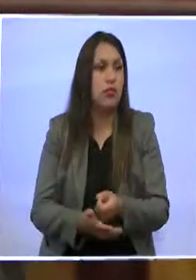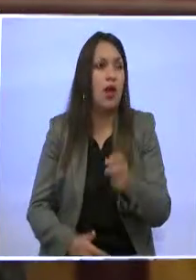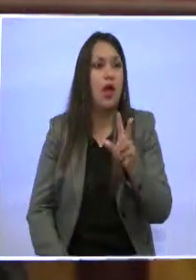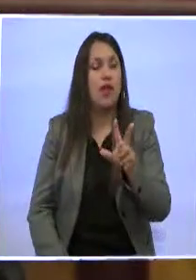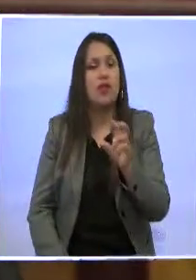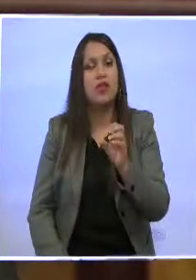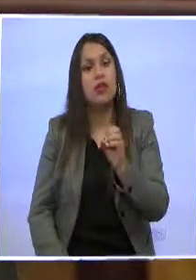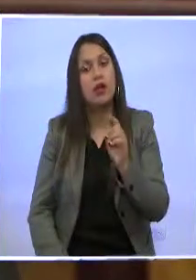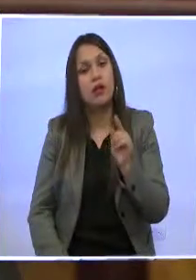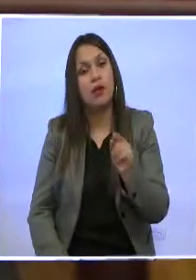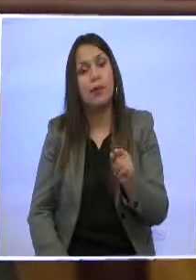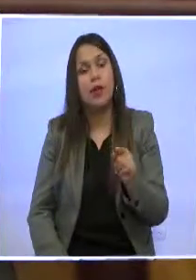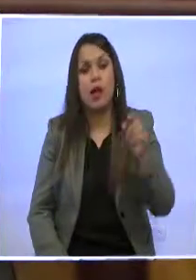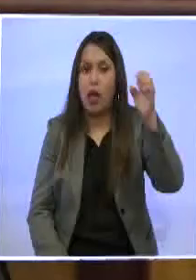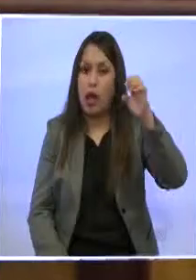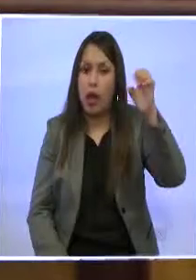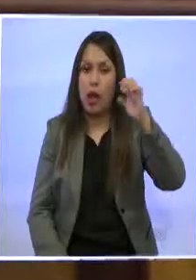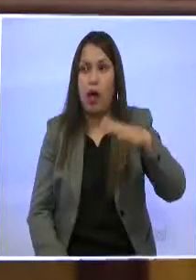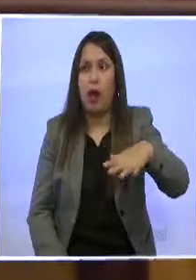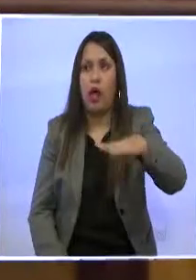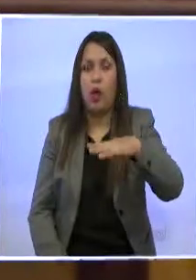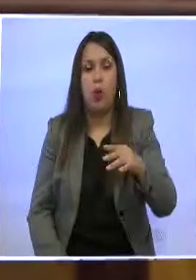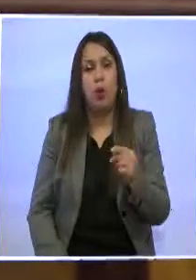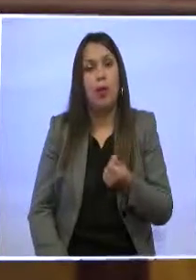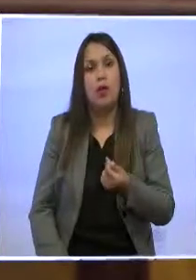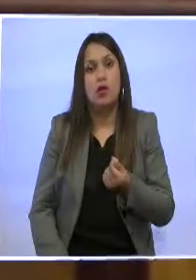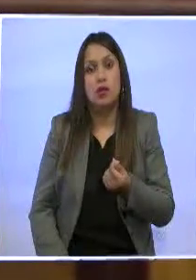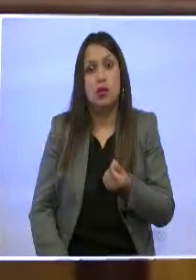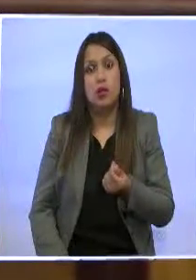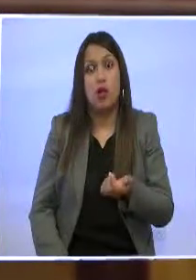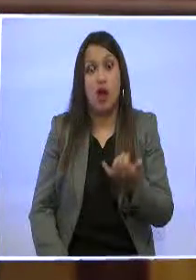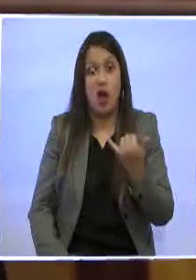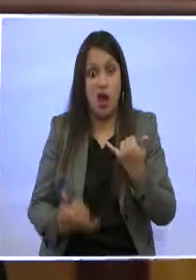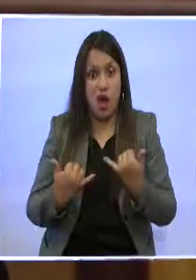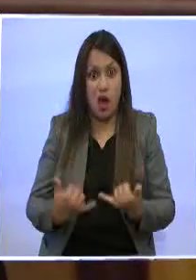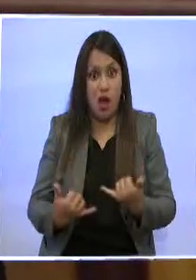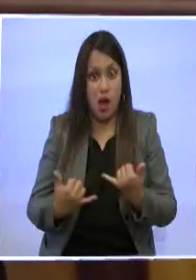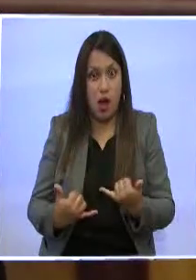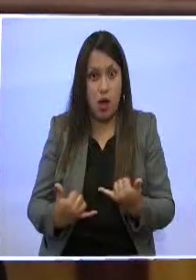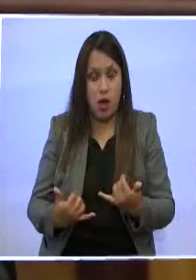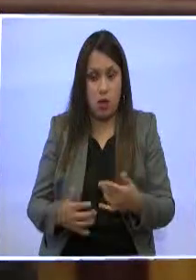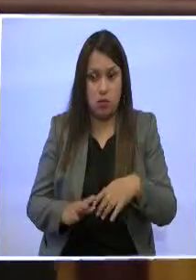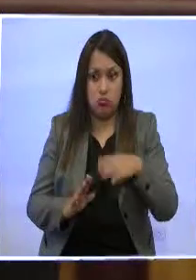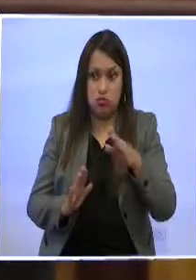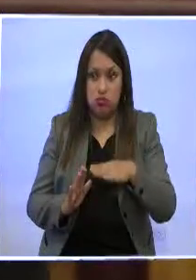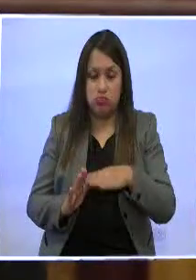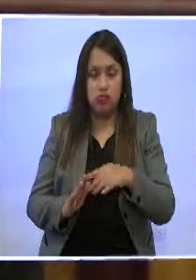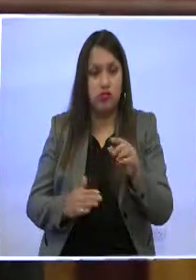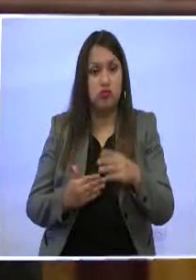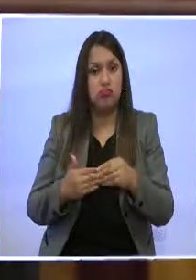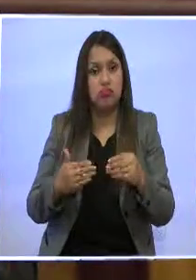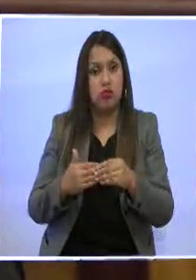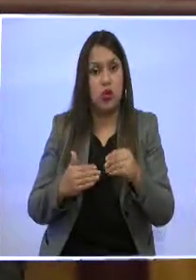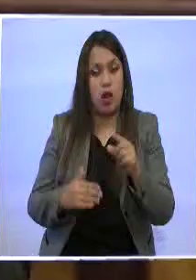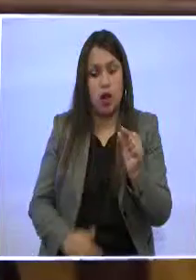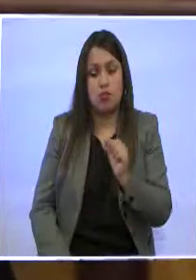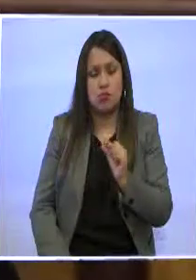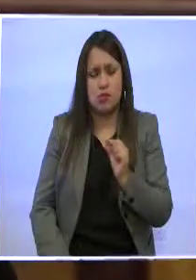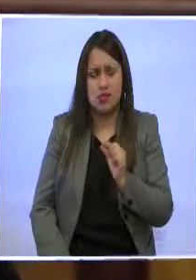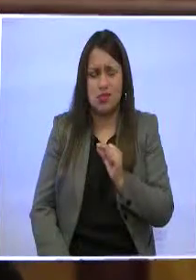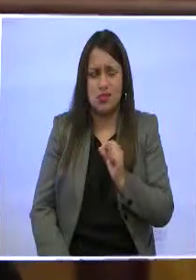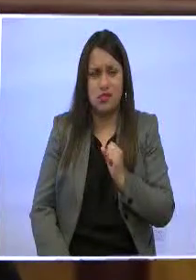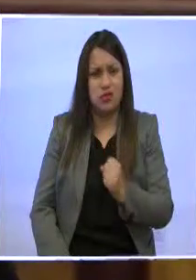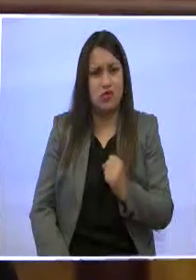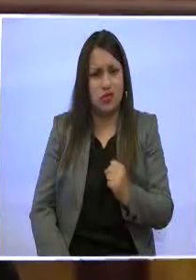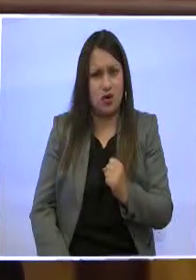mil dólares. 30 mil euros ahora son 32 mil dólares. Ahí hay una posibilidad de bajar los precios. Una segunda, que esto